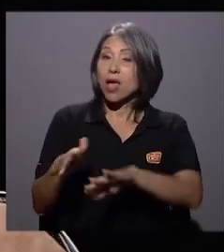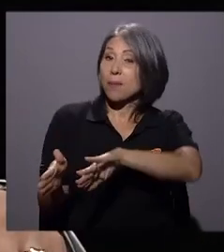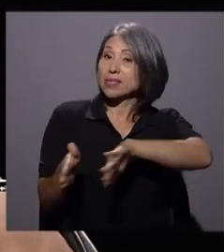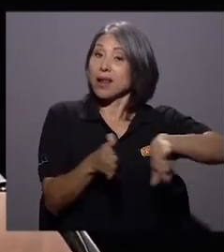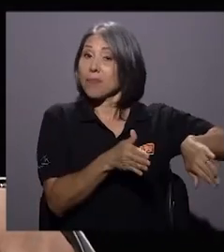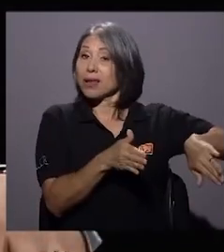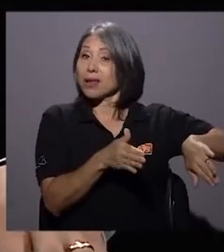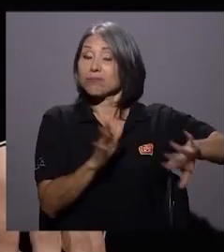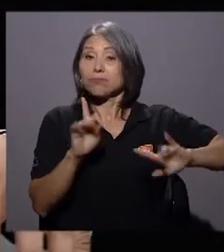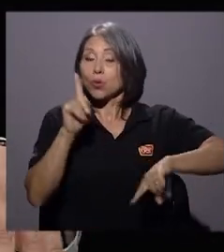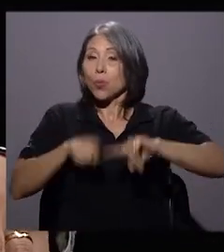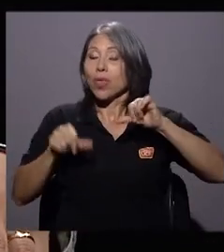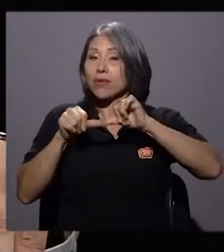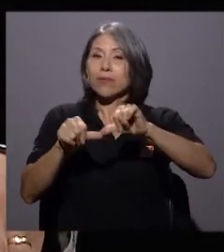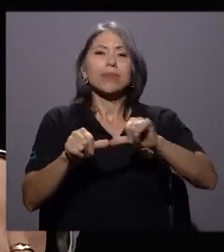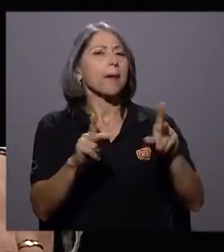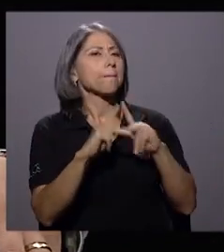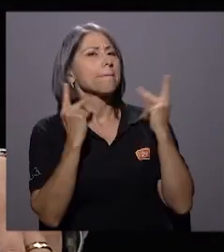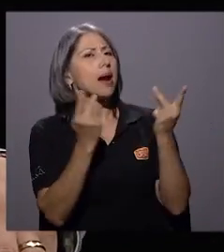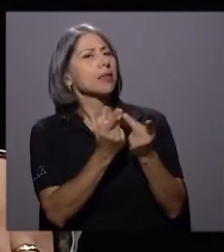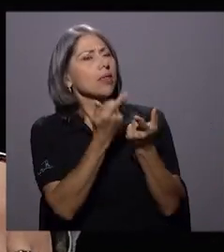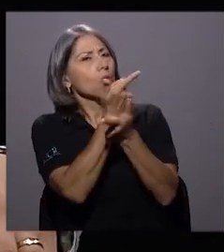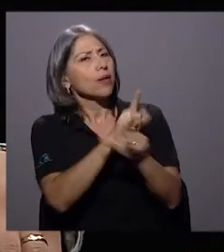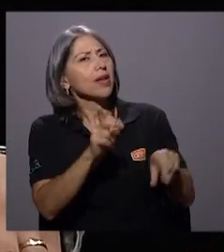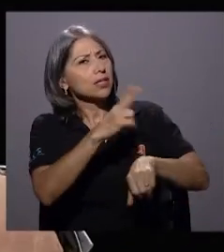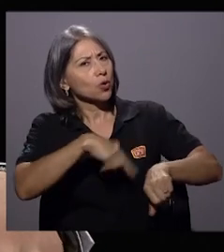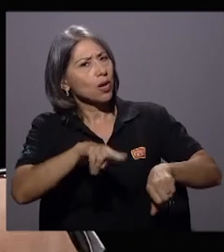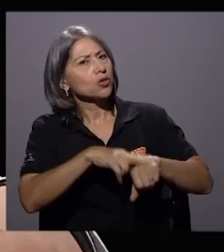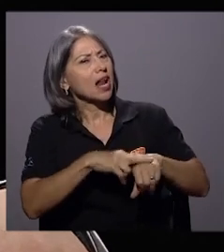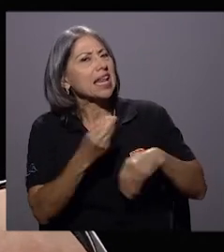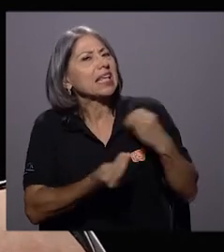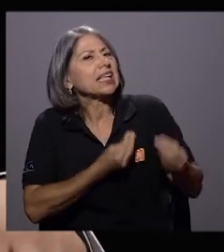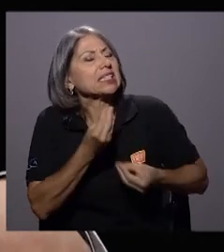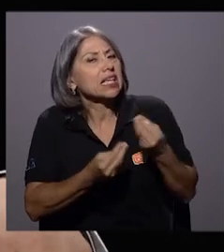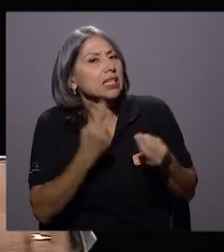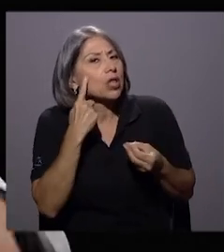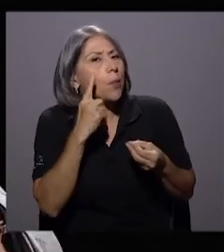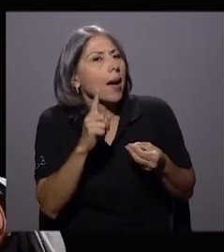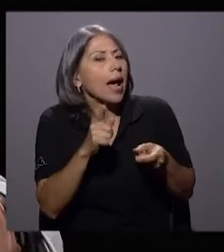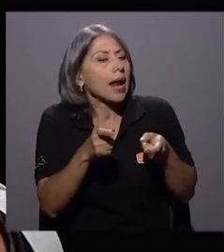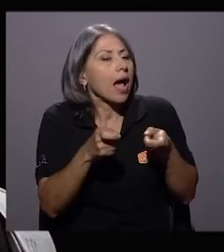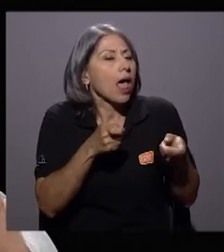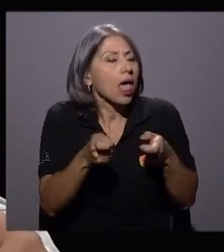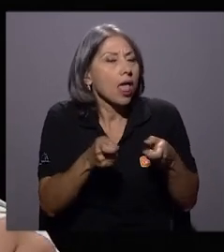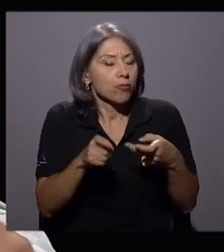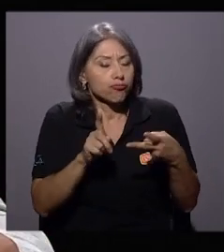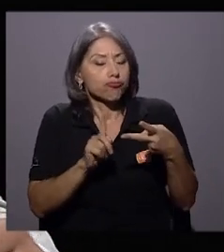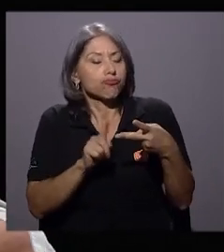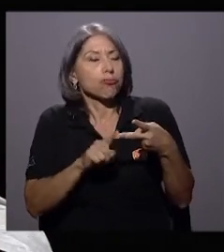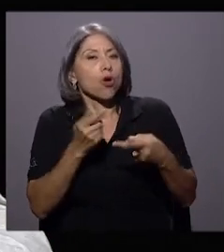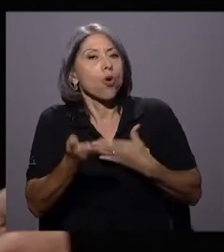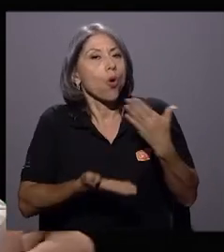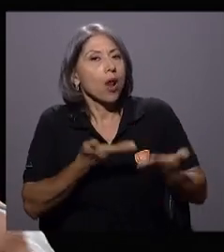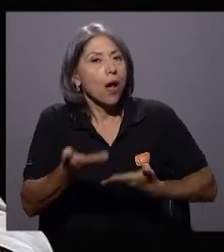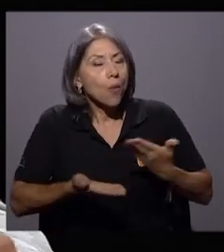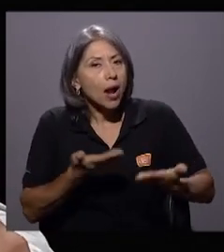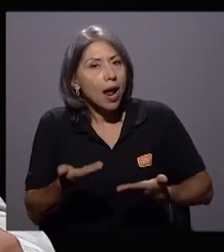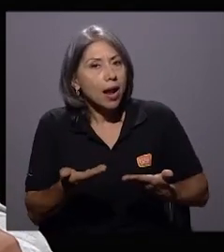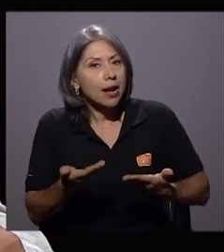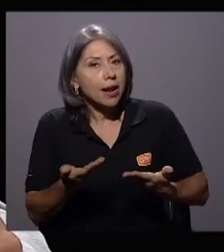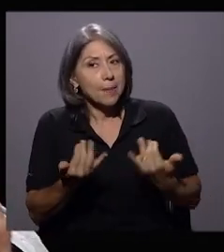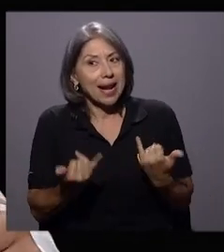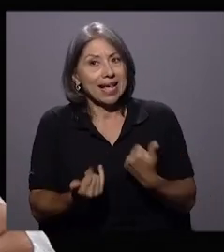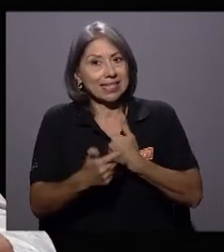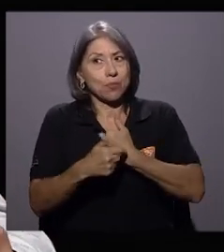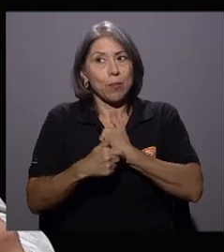el Partido de Liberación Nacional para buscar mecanismos de control? Uno, y dos, ¿qué está haciendo para colaborar para que este